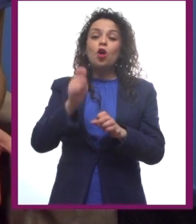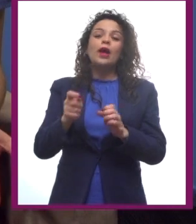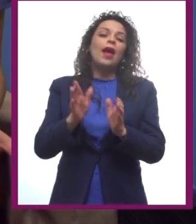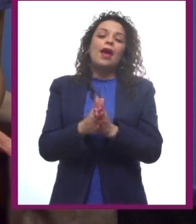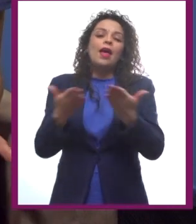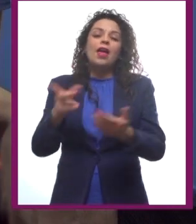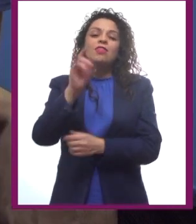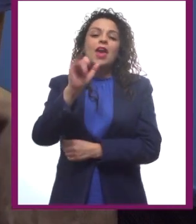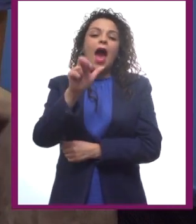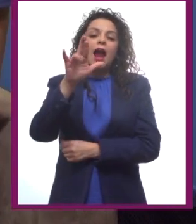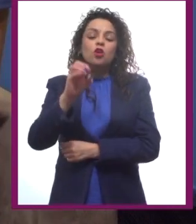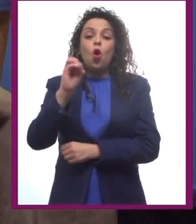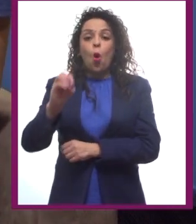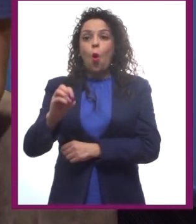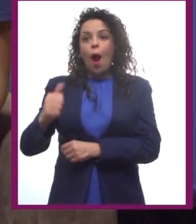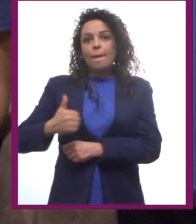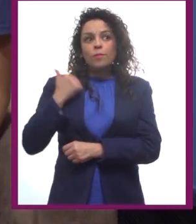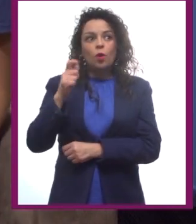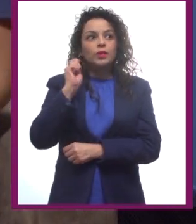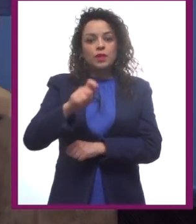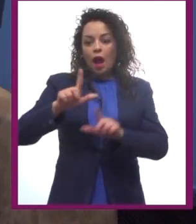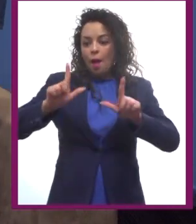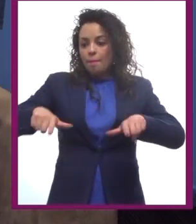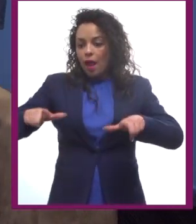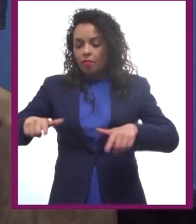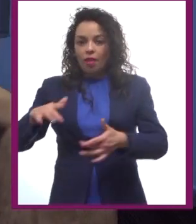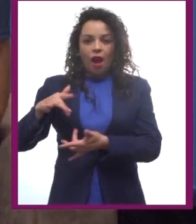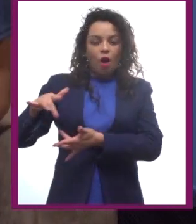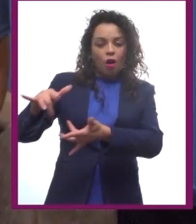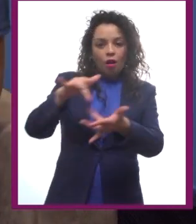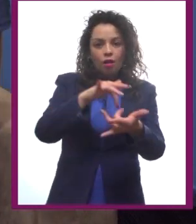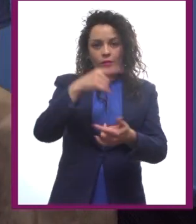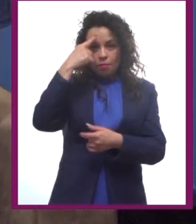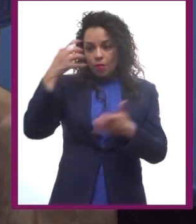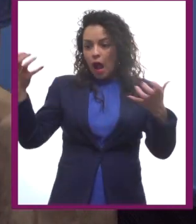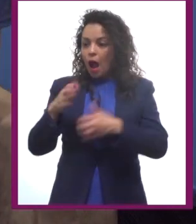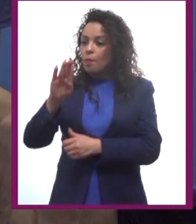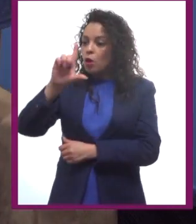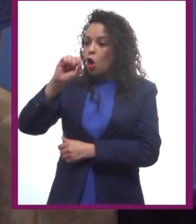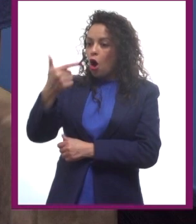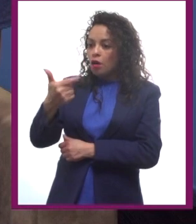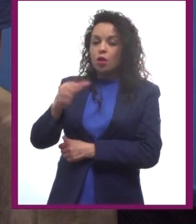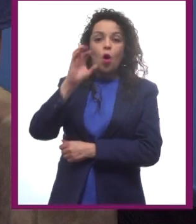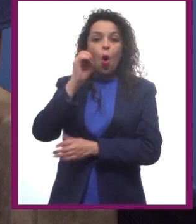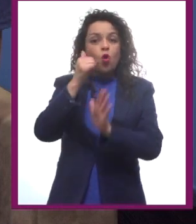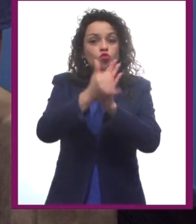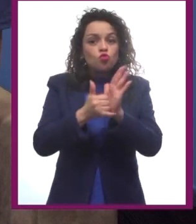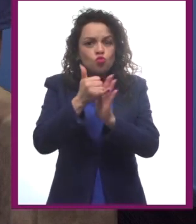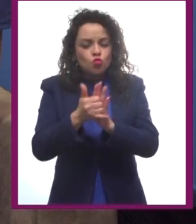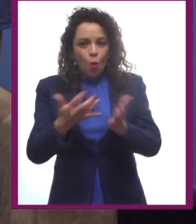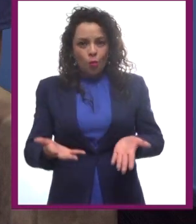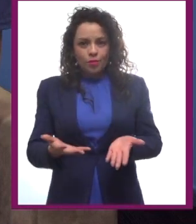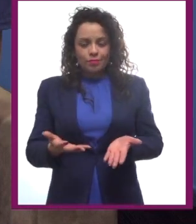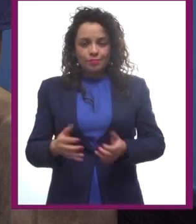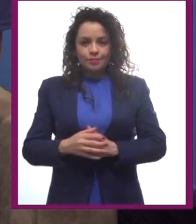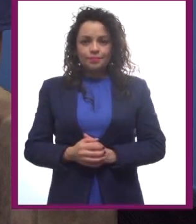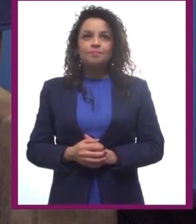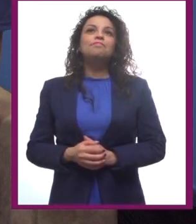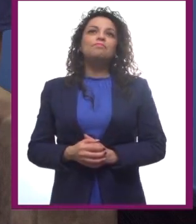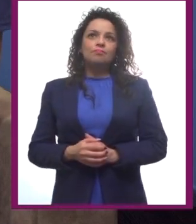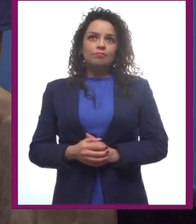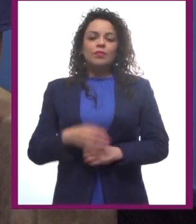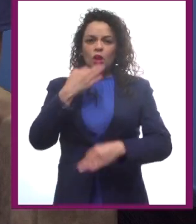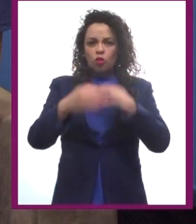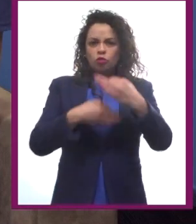plataformas digitales para escribir un blog. O contarlo por YouTube, por ejemplo. Tal vez en la base todas las historias tengan una estructura